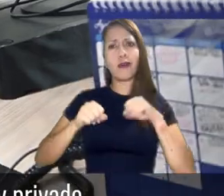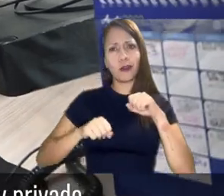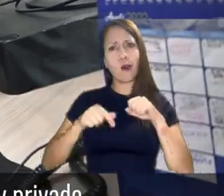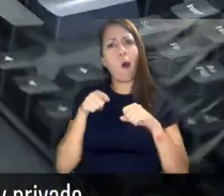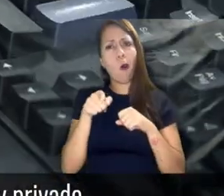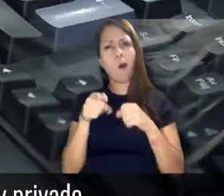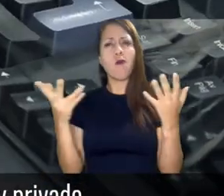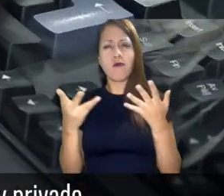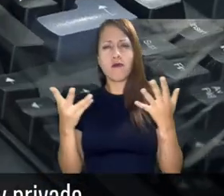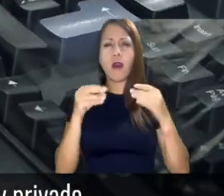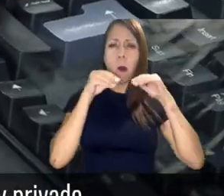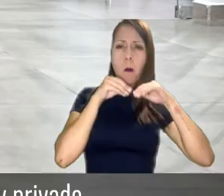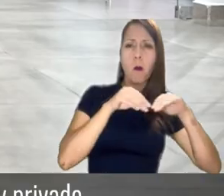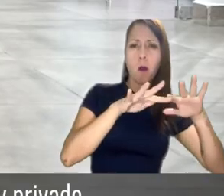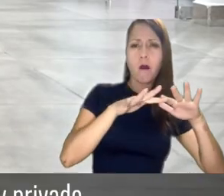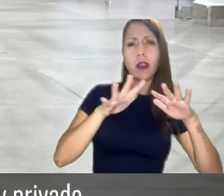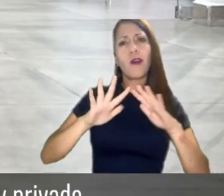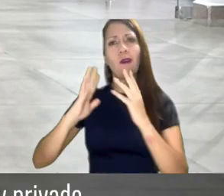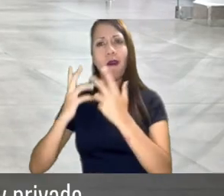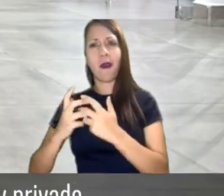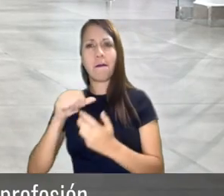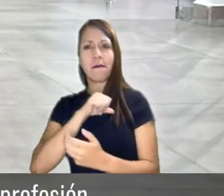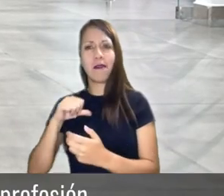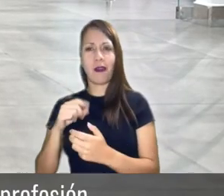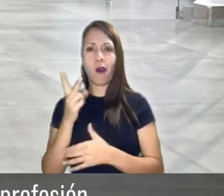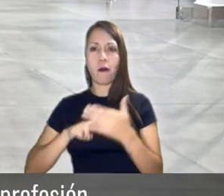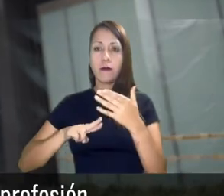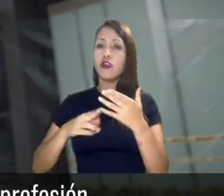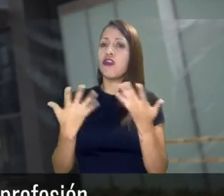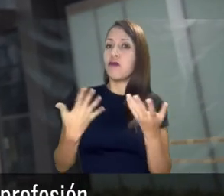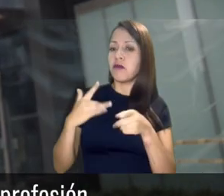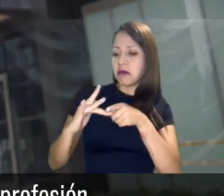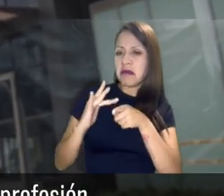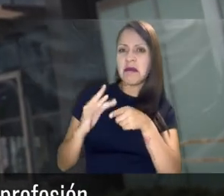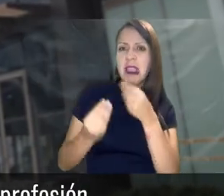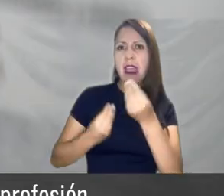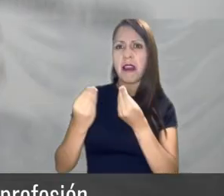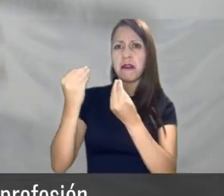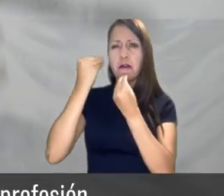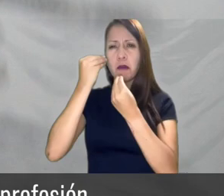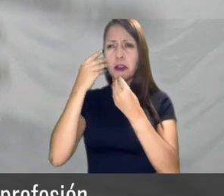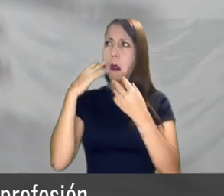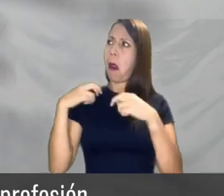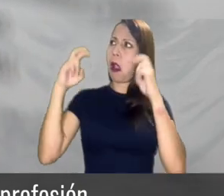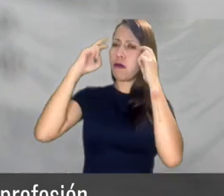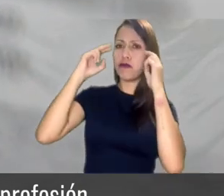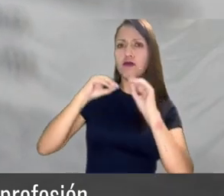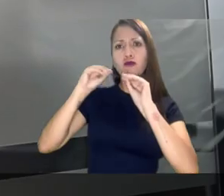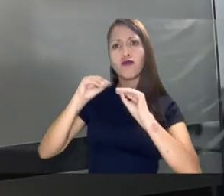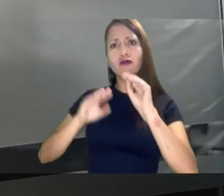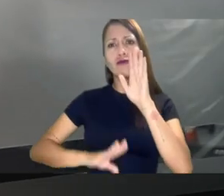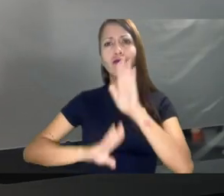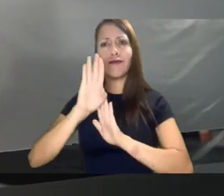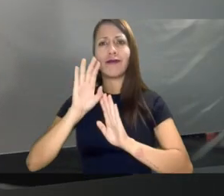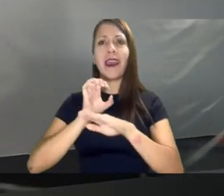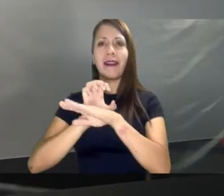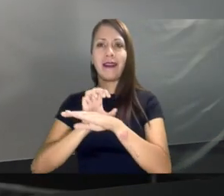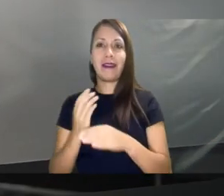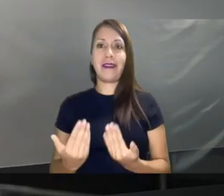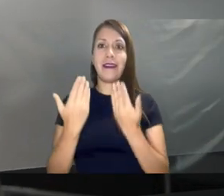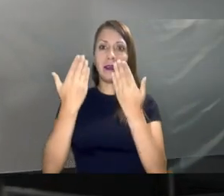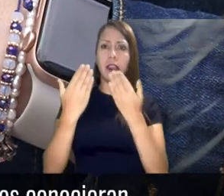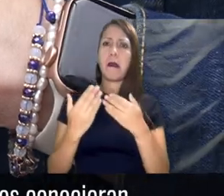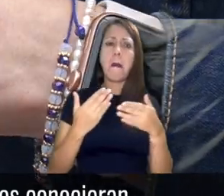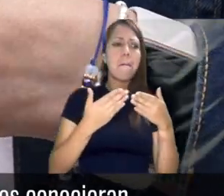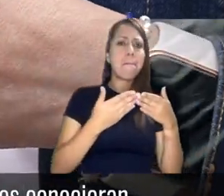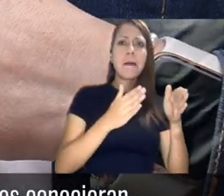con discapacidad en el sector público y privado. Aquí aplico mis conocimientos y habilidades en el ejercicio de mi profesión y aporto al desarrollo